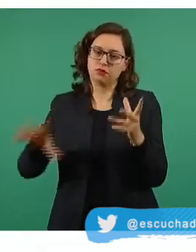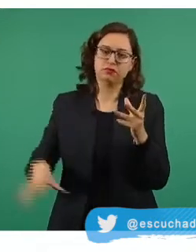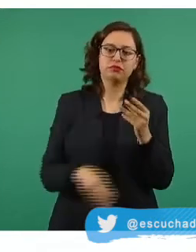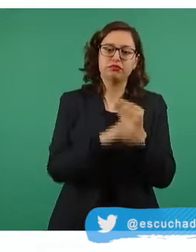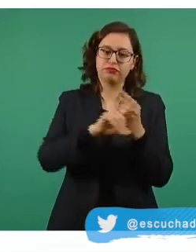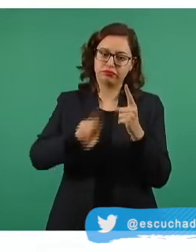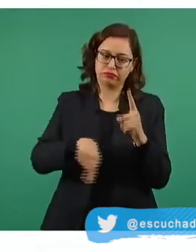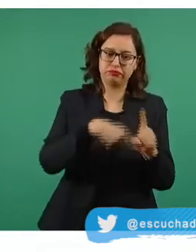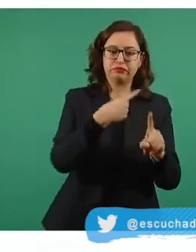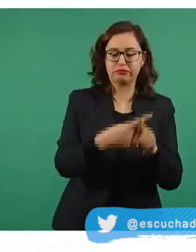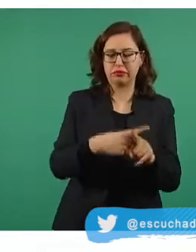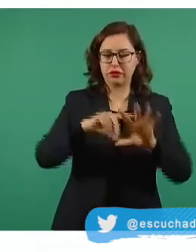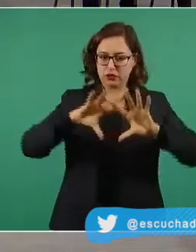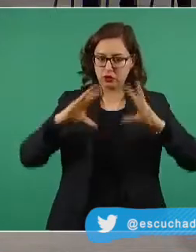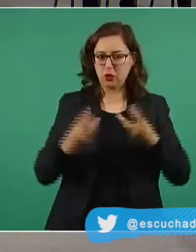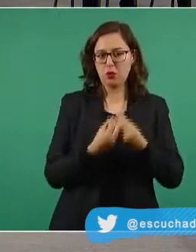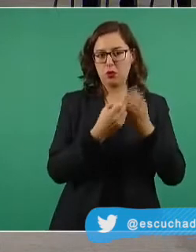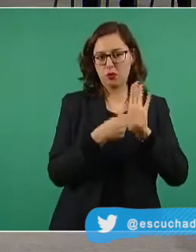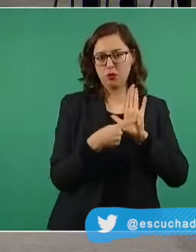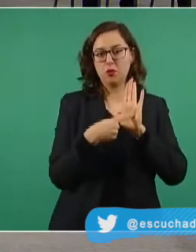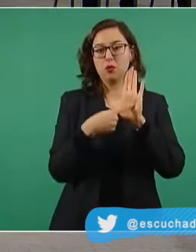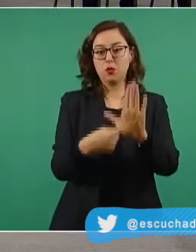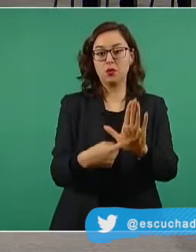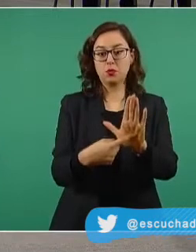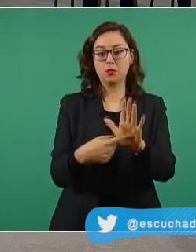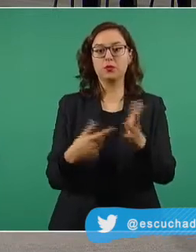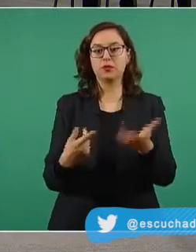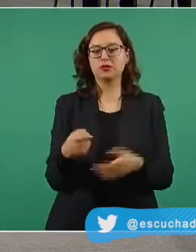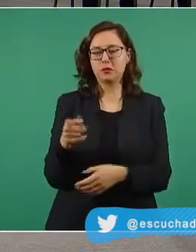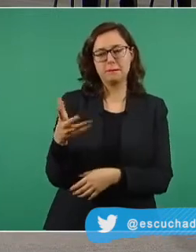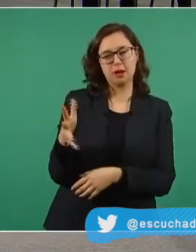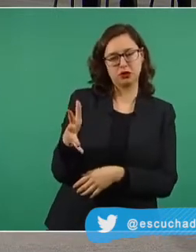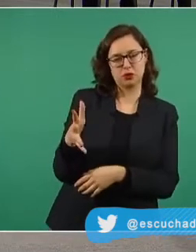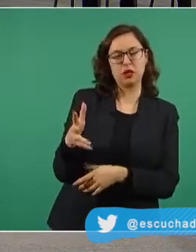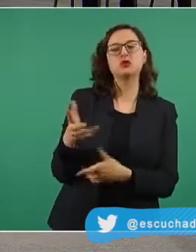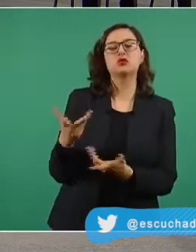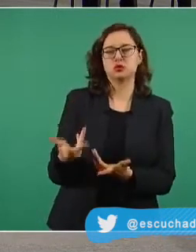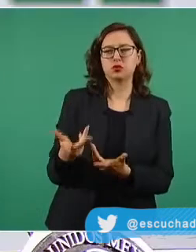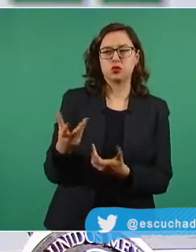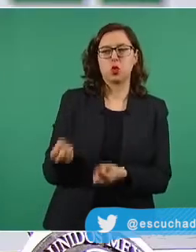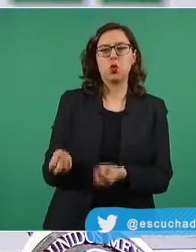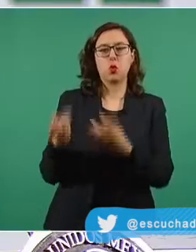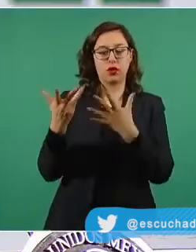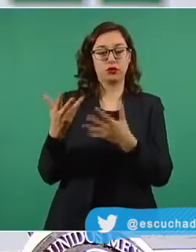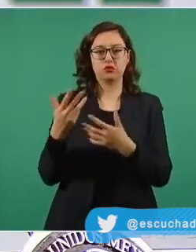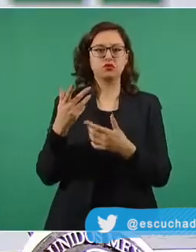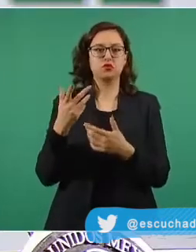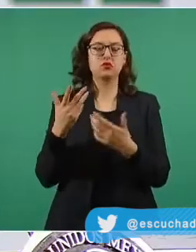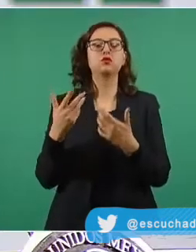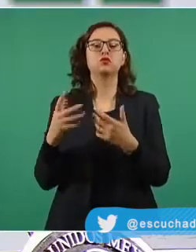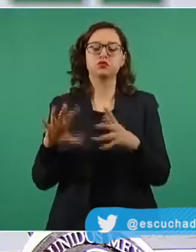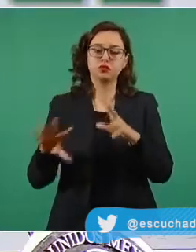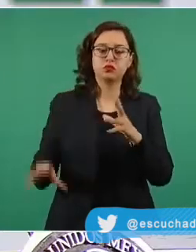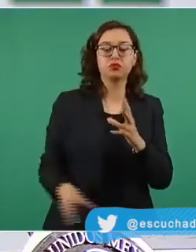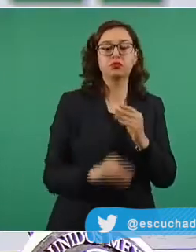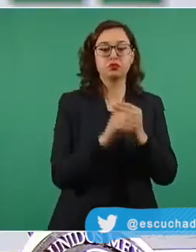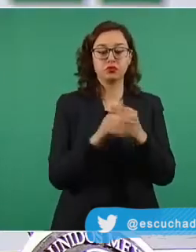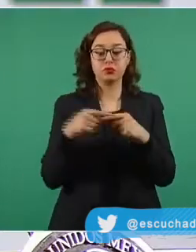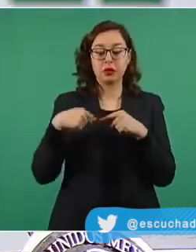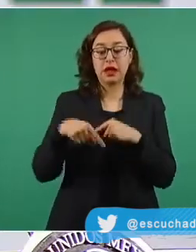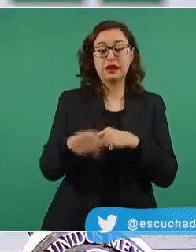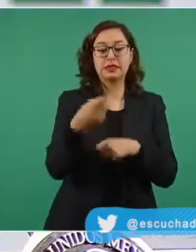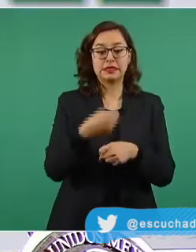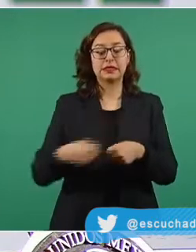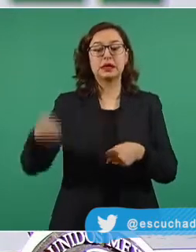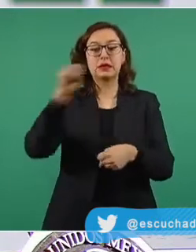a casos confirmados de COVID por eso le llamamos estimados y lo que vemos es que abrimos la semana con un incremento